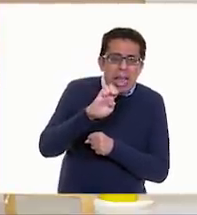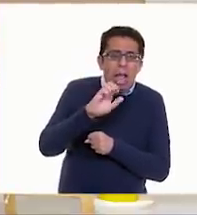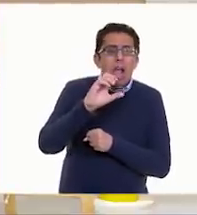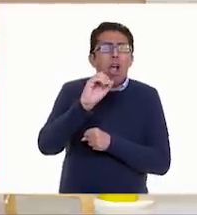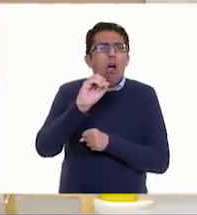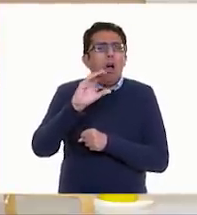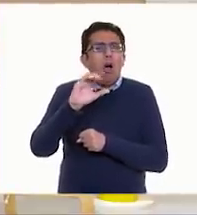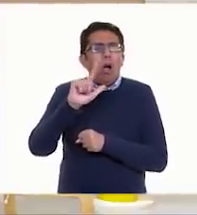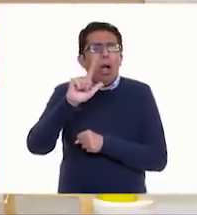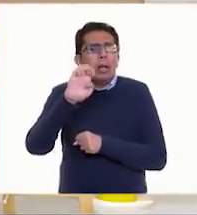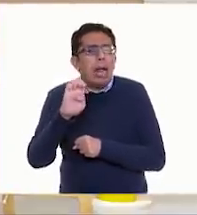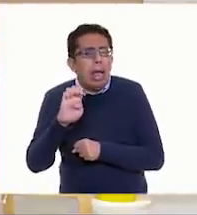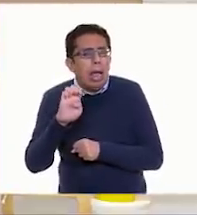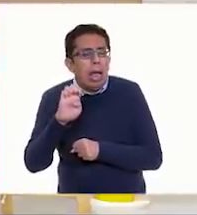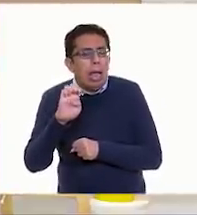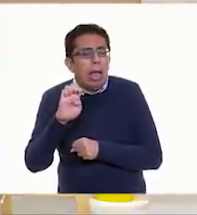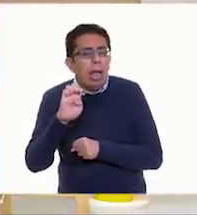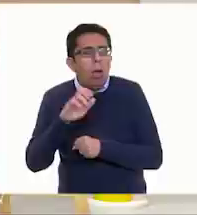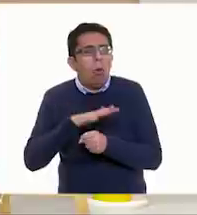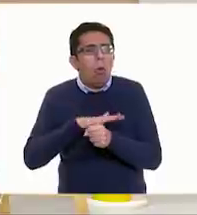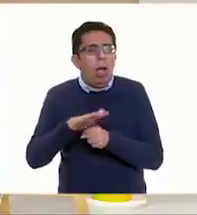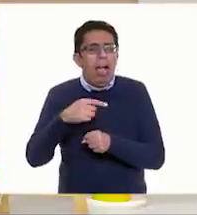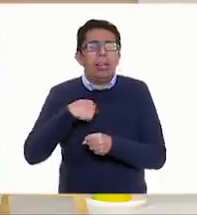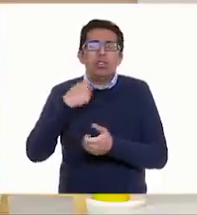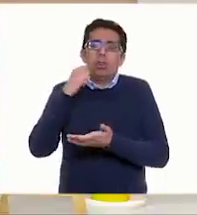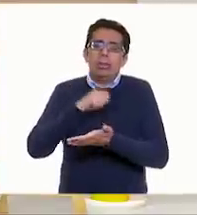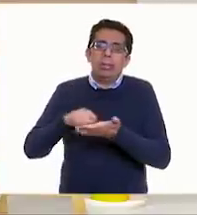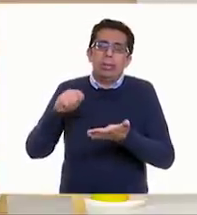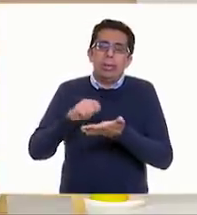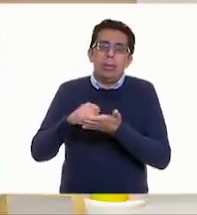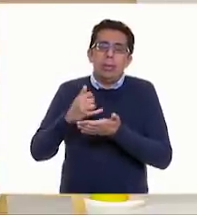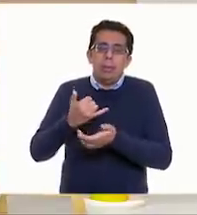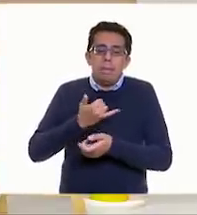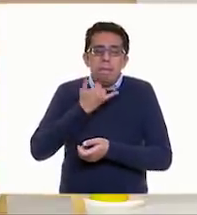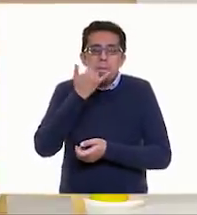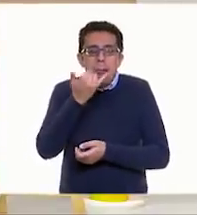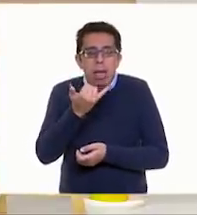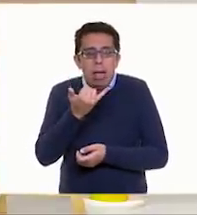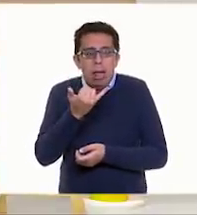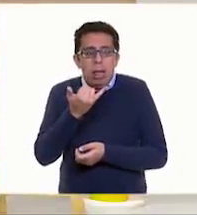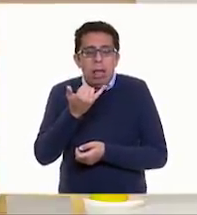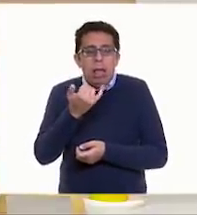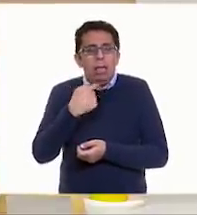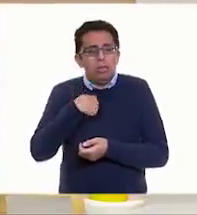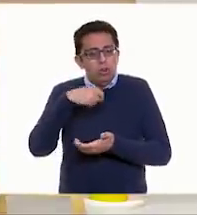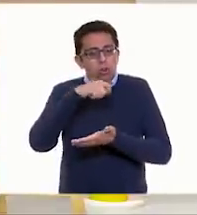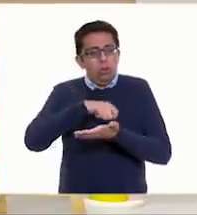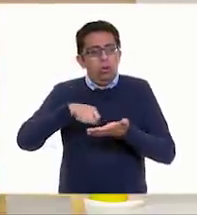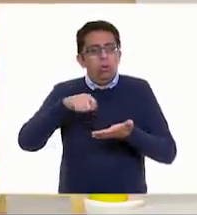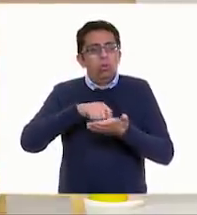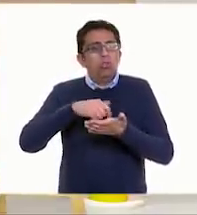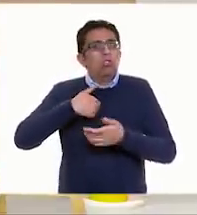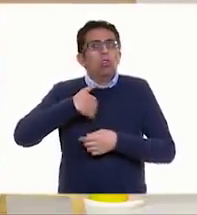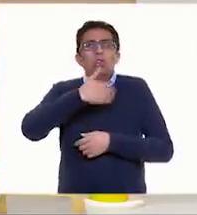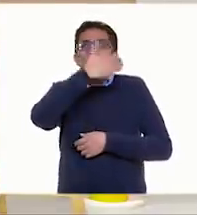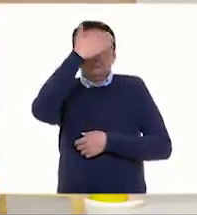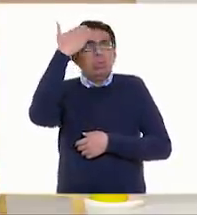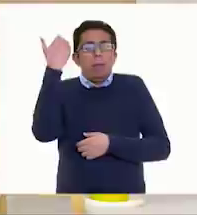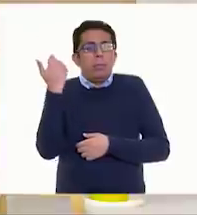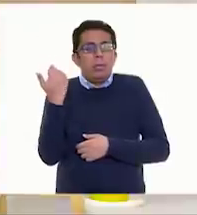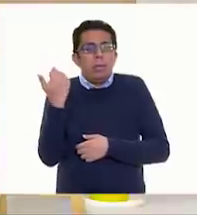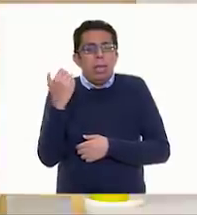Ah, bueno, es que yo le escribí mal, porque acuérdense que yo fui a escribir este texto y yo no sabía bien que